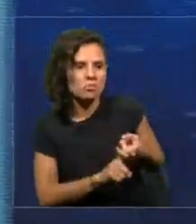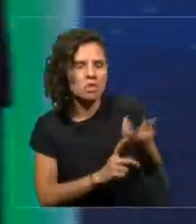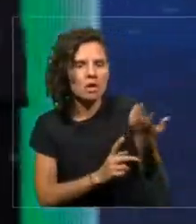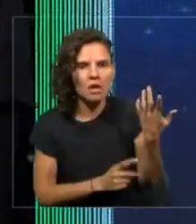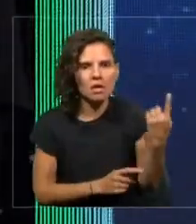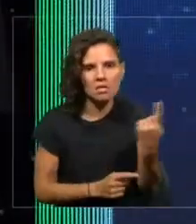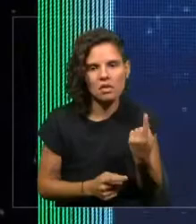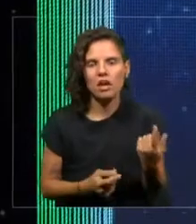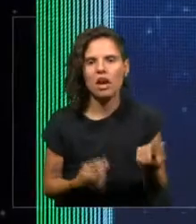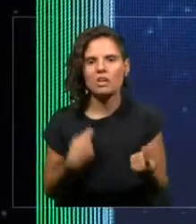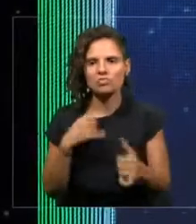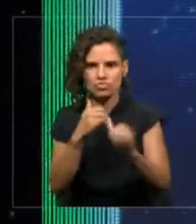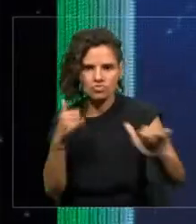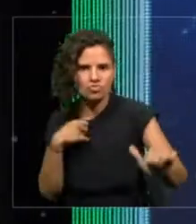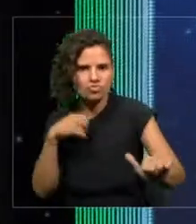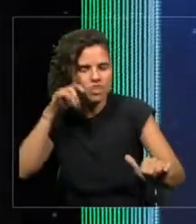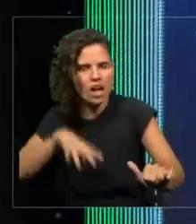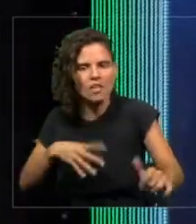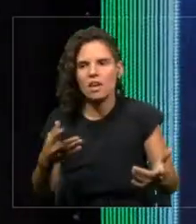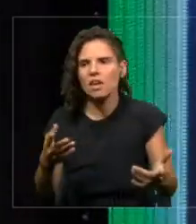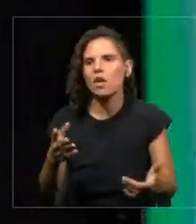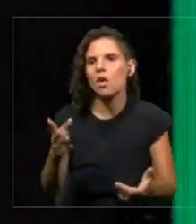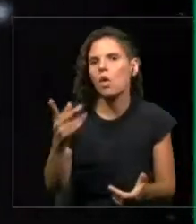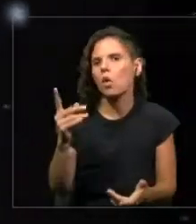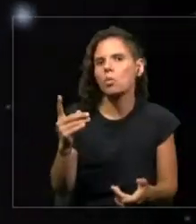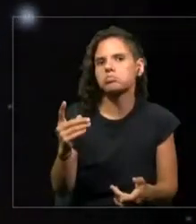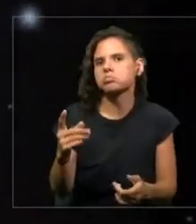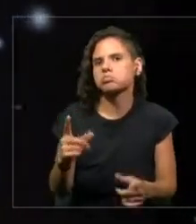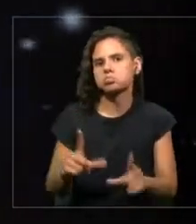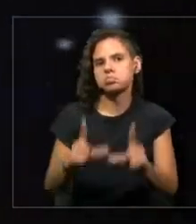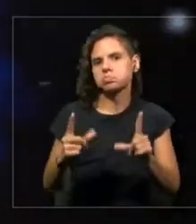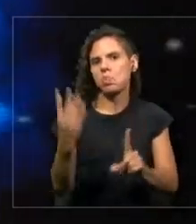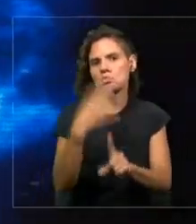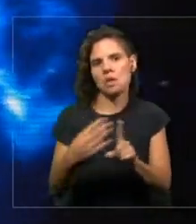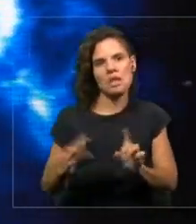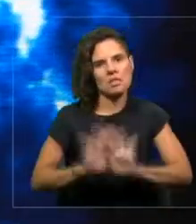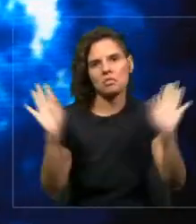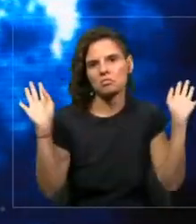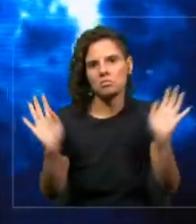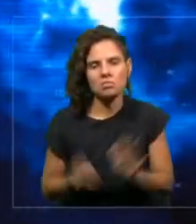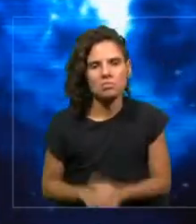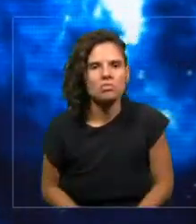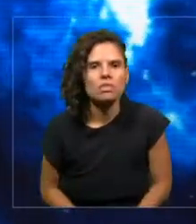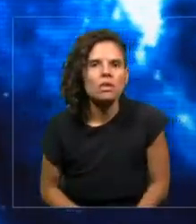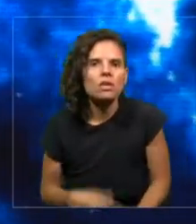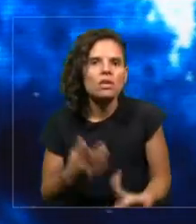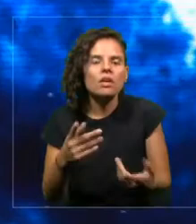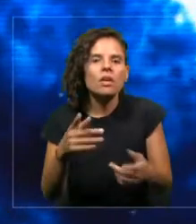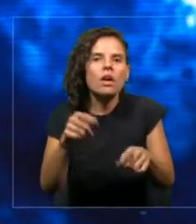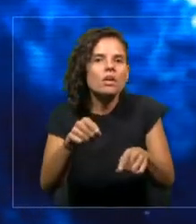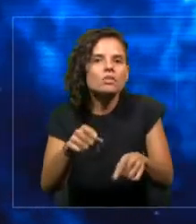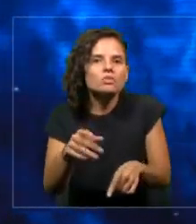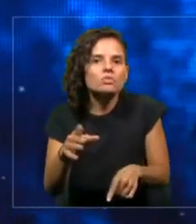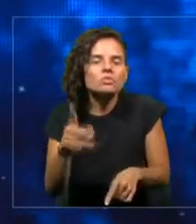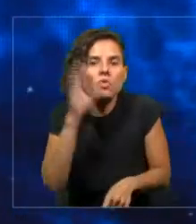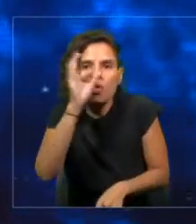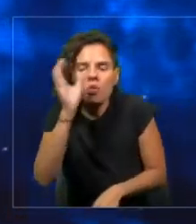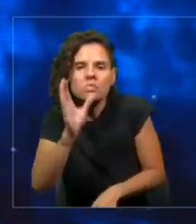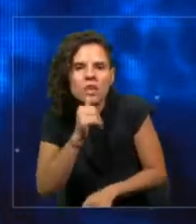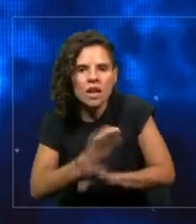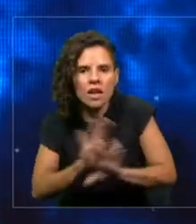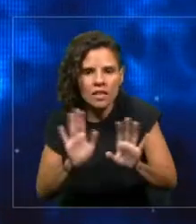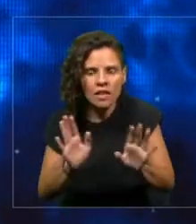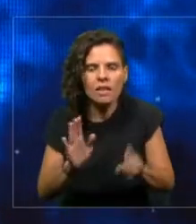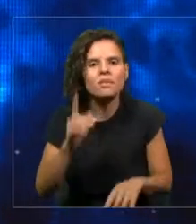una ingeniería, si solamente terminaste la preparatura. La información está para ti. Cero búsquedas. Pero no nada más la red social